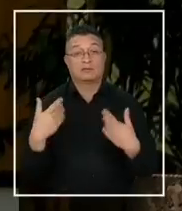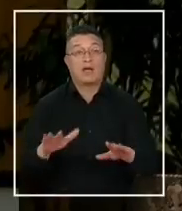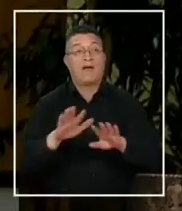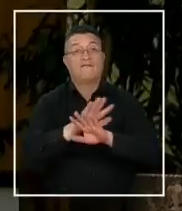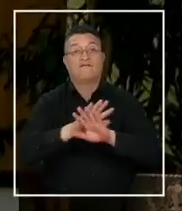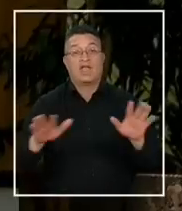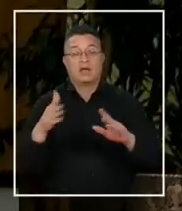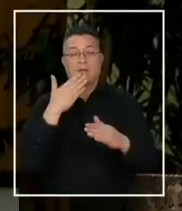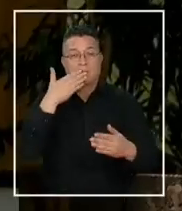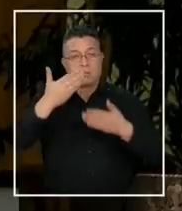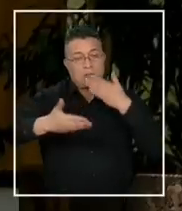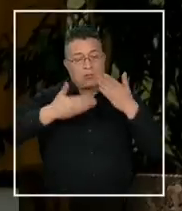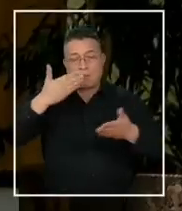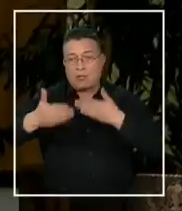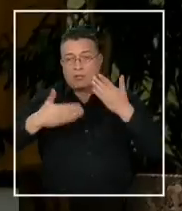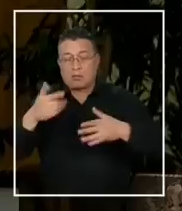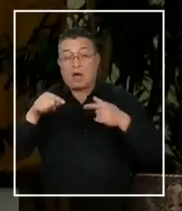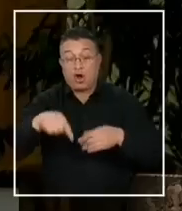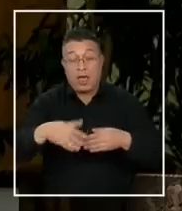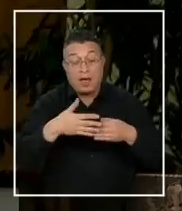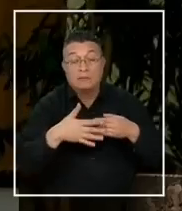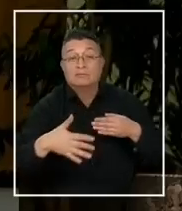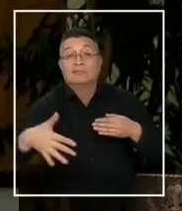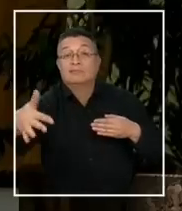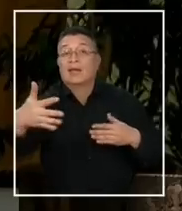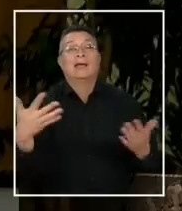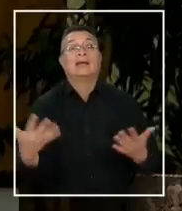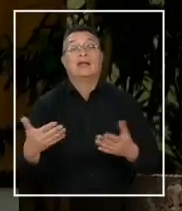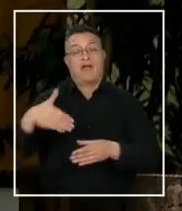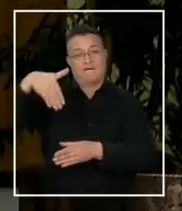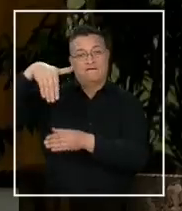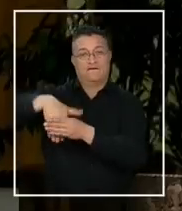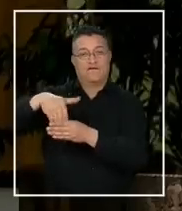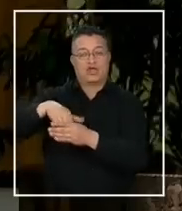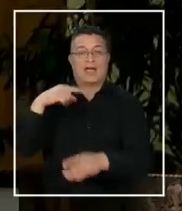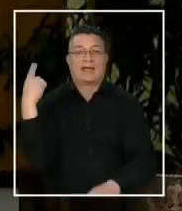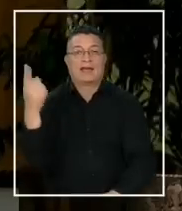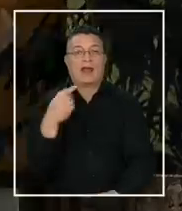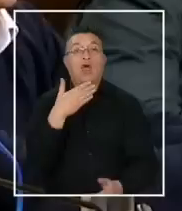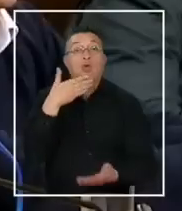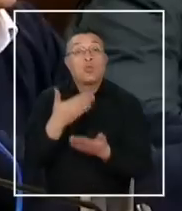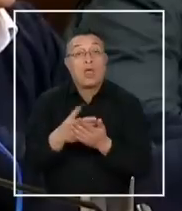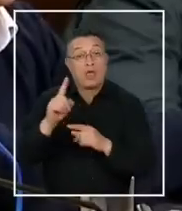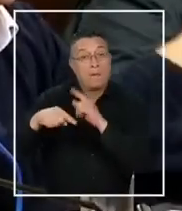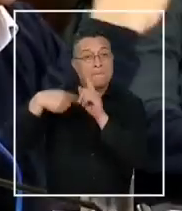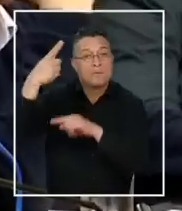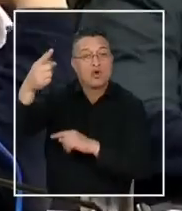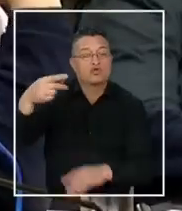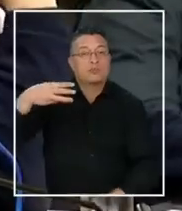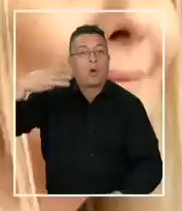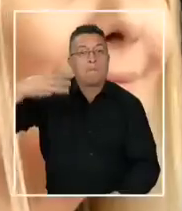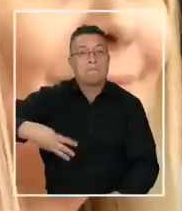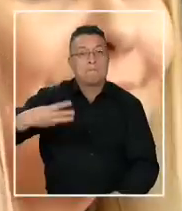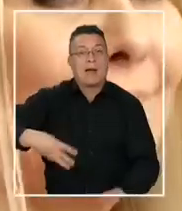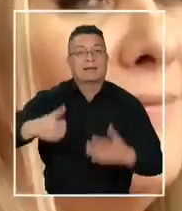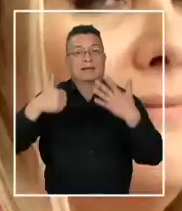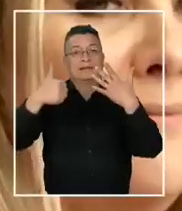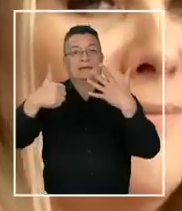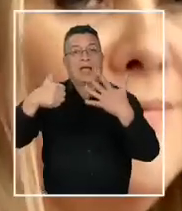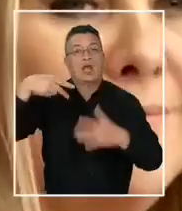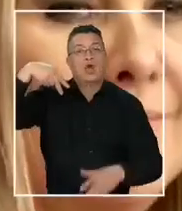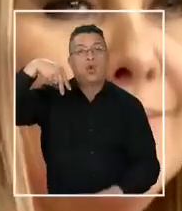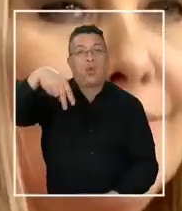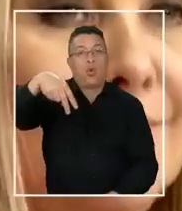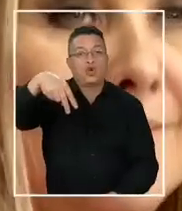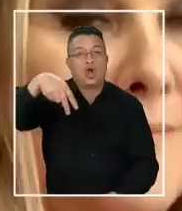audiencias y lo que queda de aquí en adelante es la votación en general. ¿Cuándo? El próximo martes 6 de junio. Tendrá esa